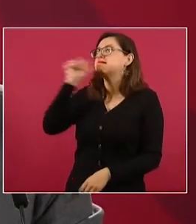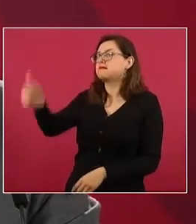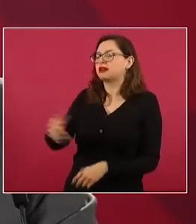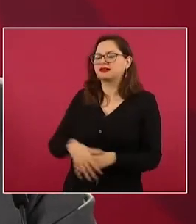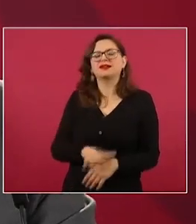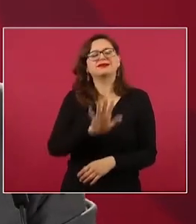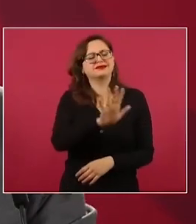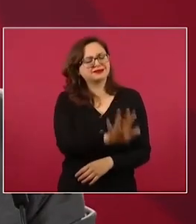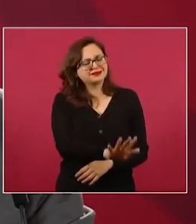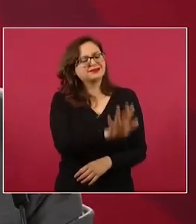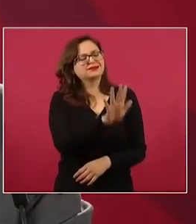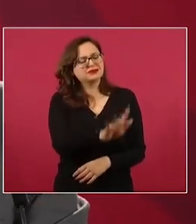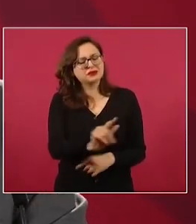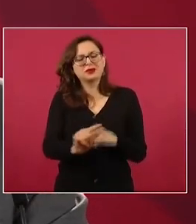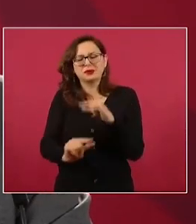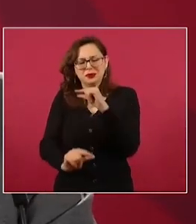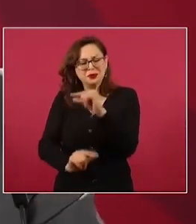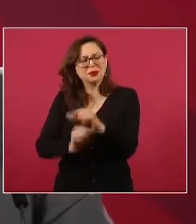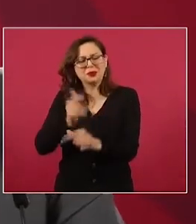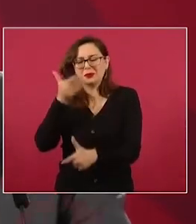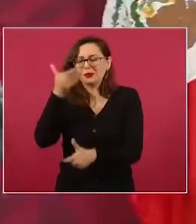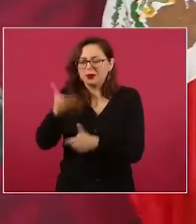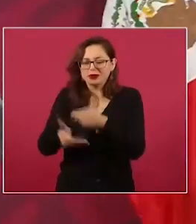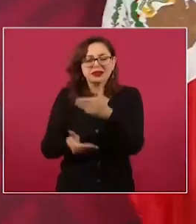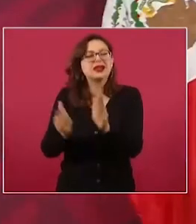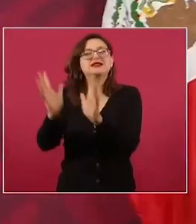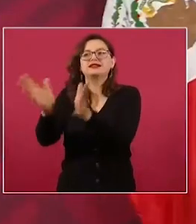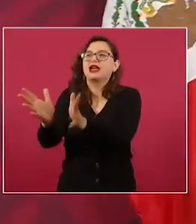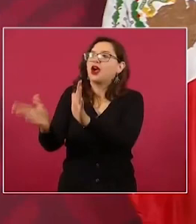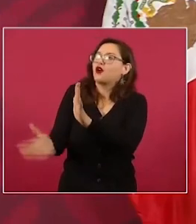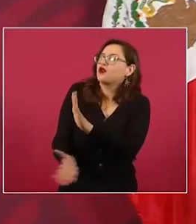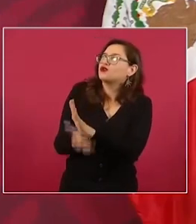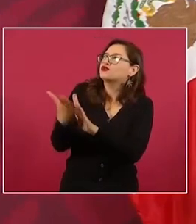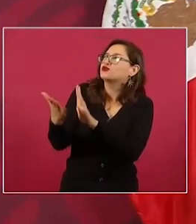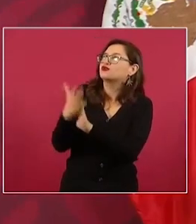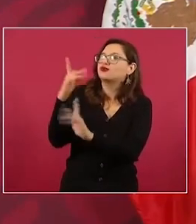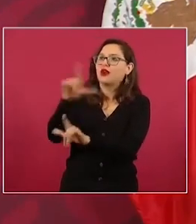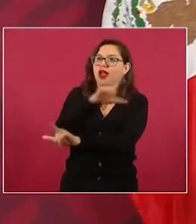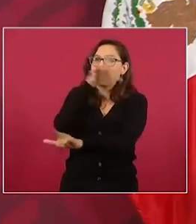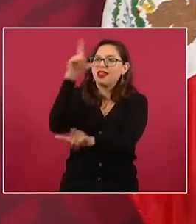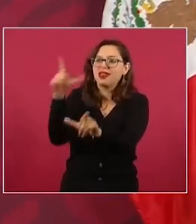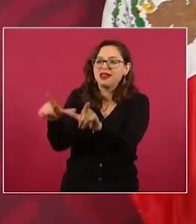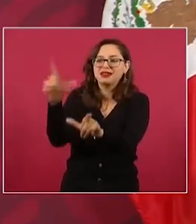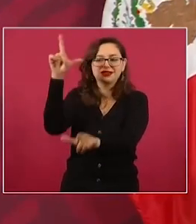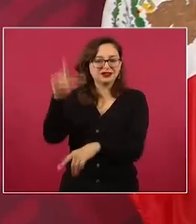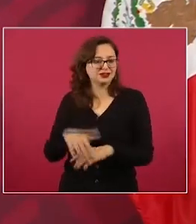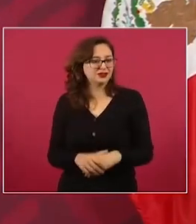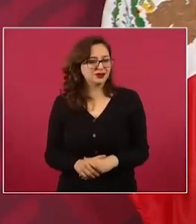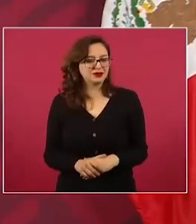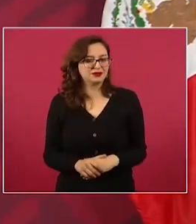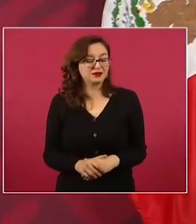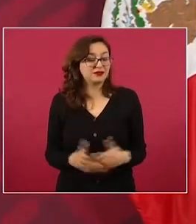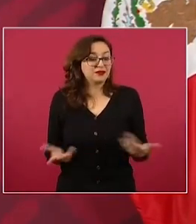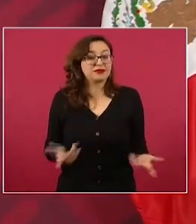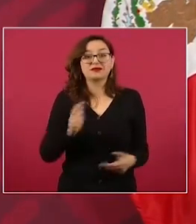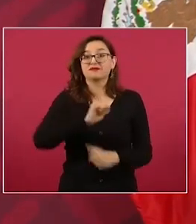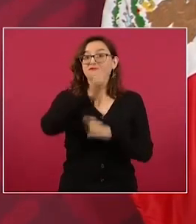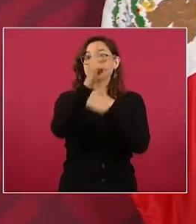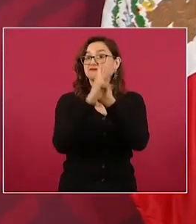Ya va a producir. Lo importante es que ya la tenemos. Ya quisieran otros países